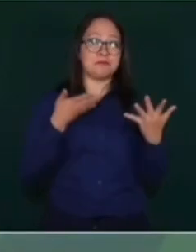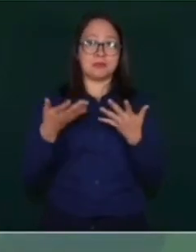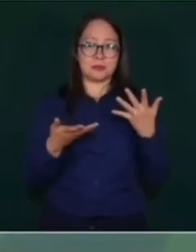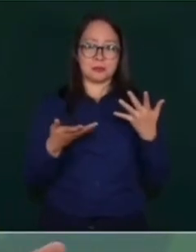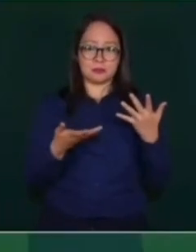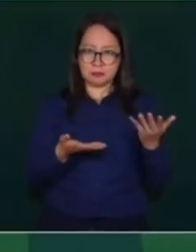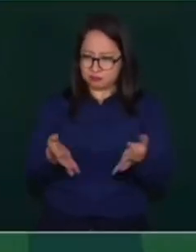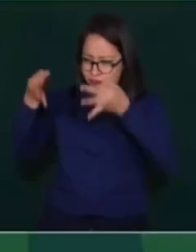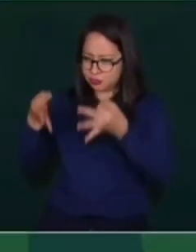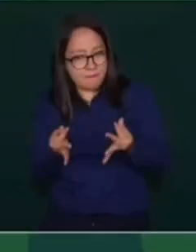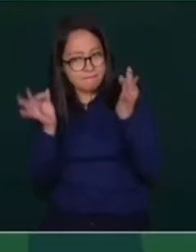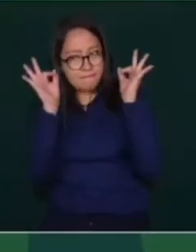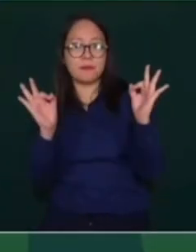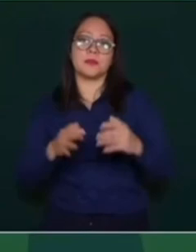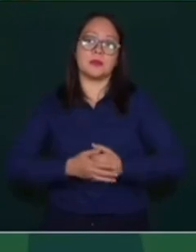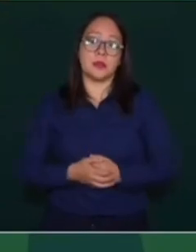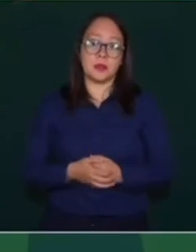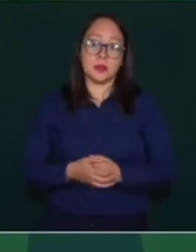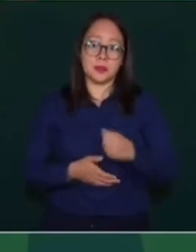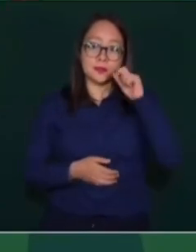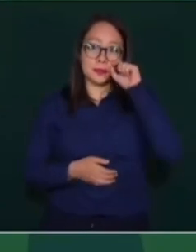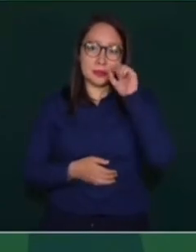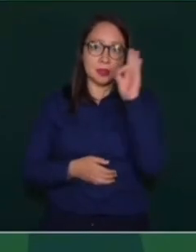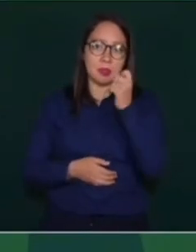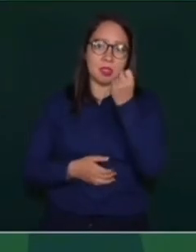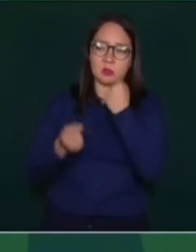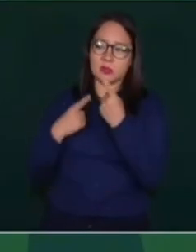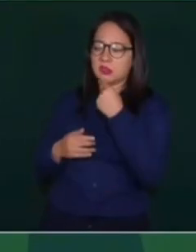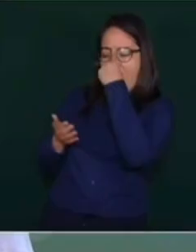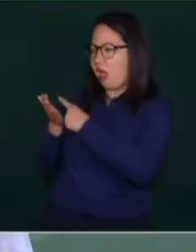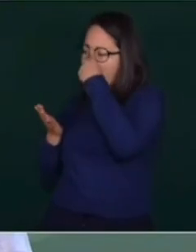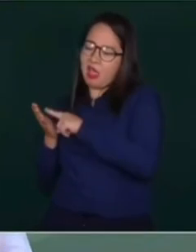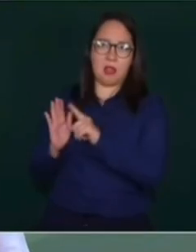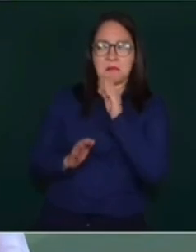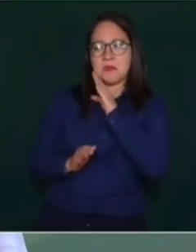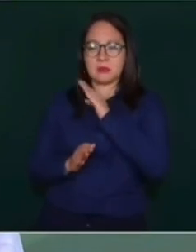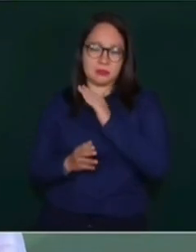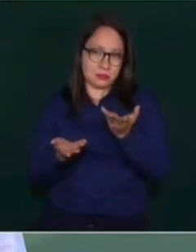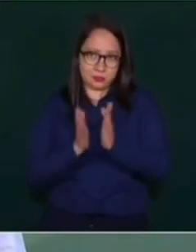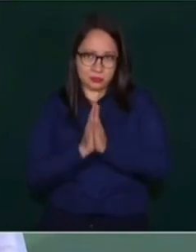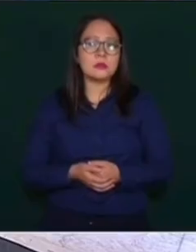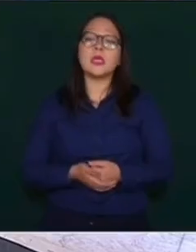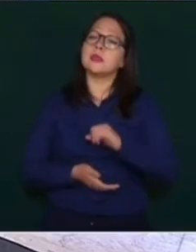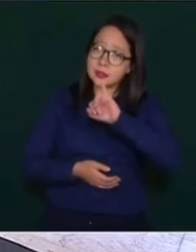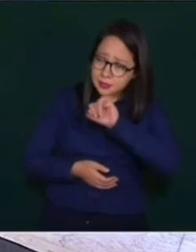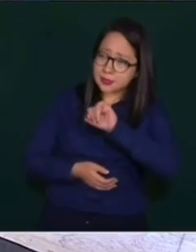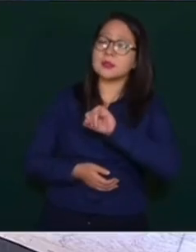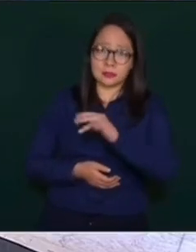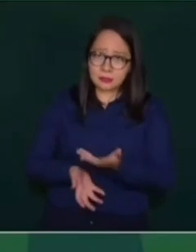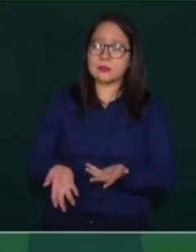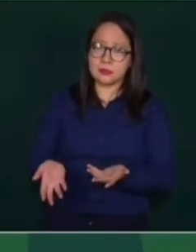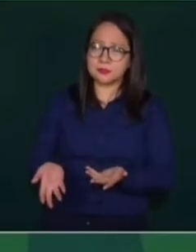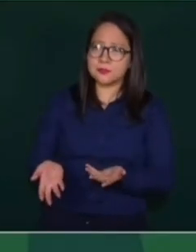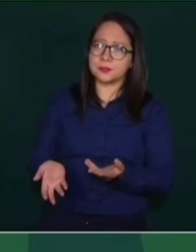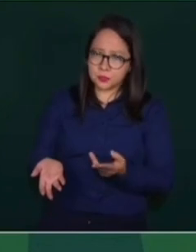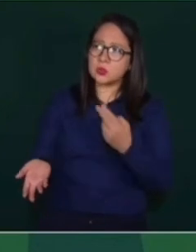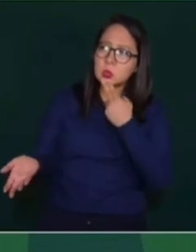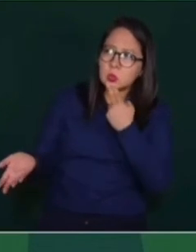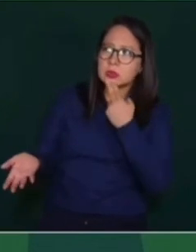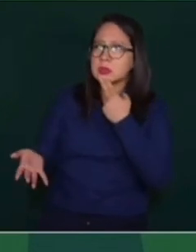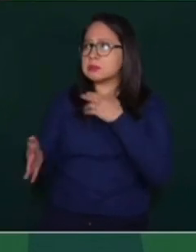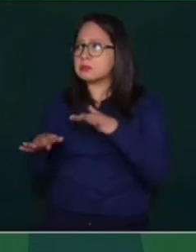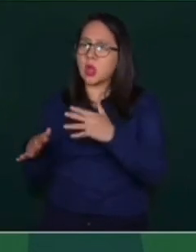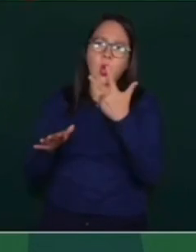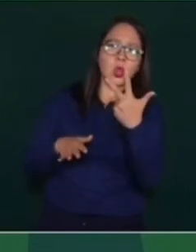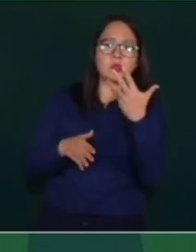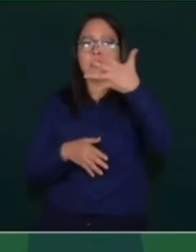aeropuerto de calidad, aunque no lo quieran ver, es un gran aeropuerto. Se usa y tiene como ocho o diez